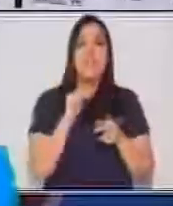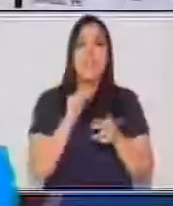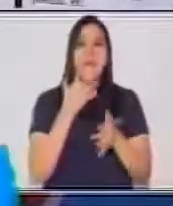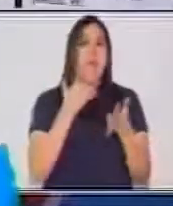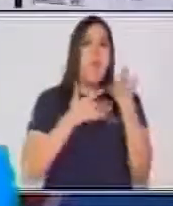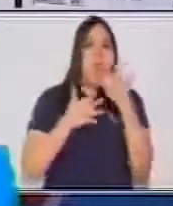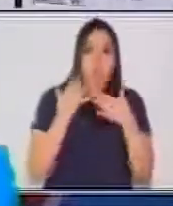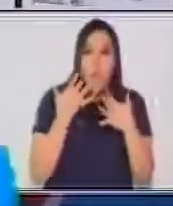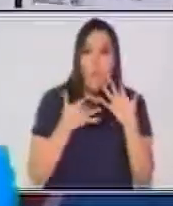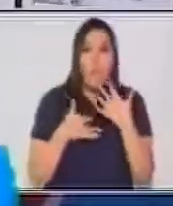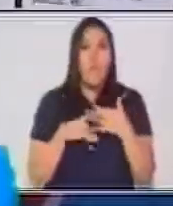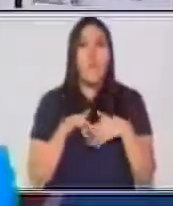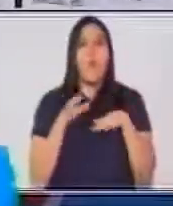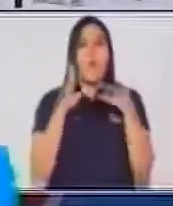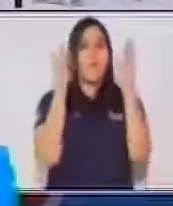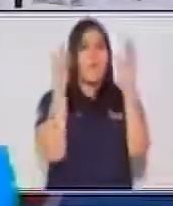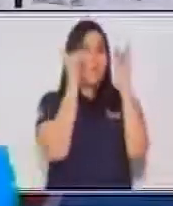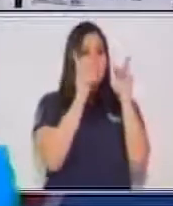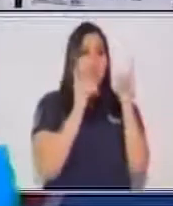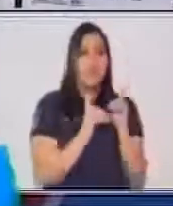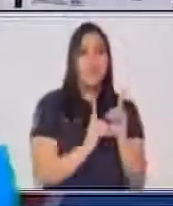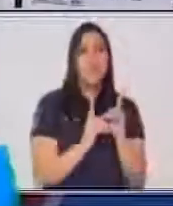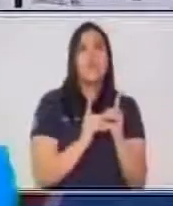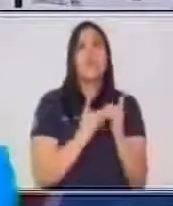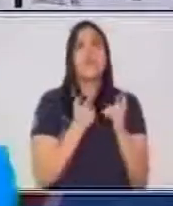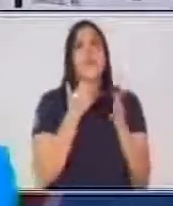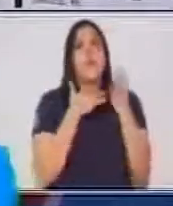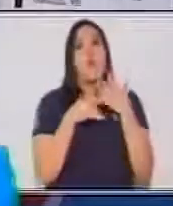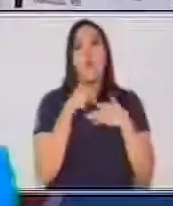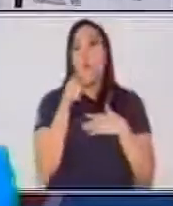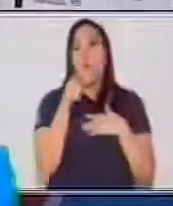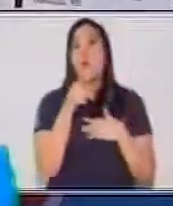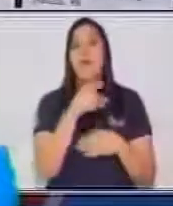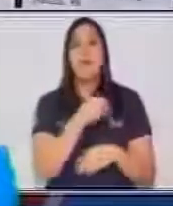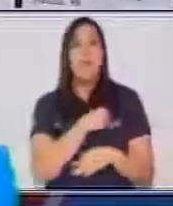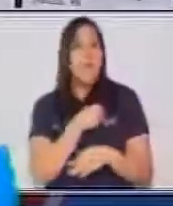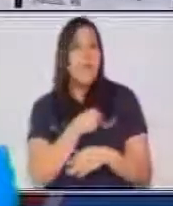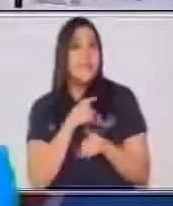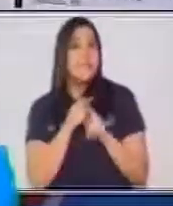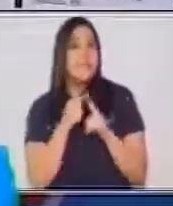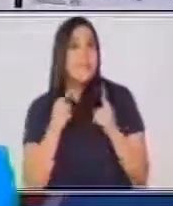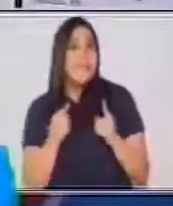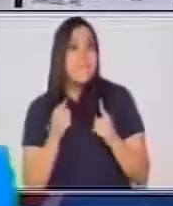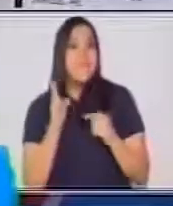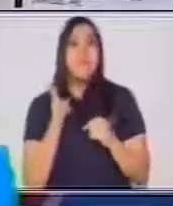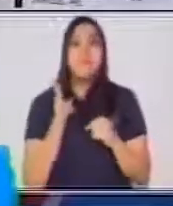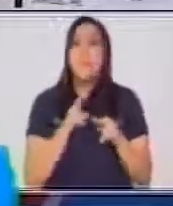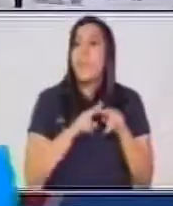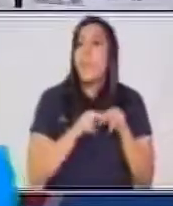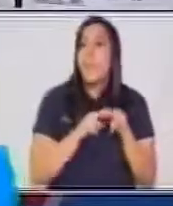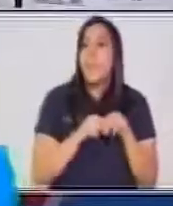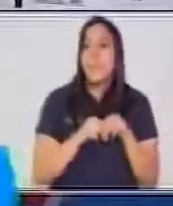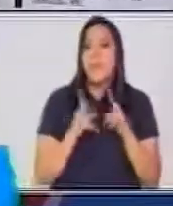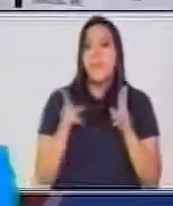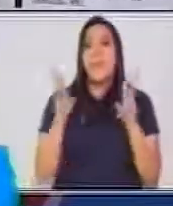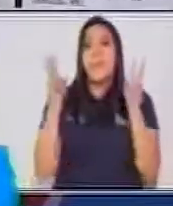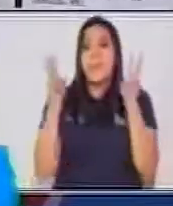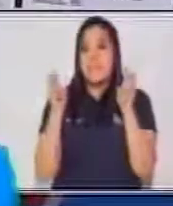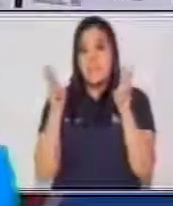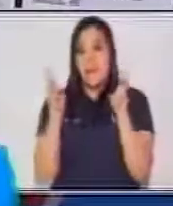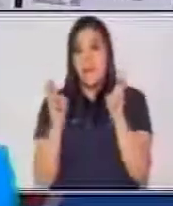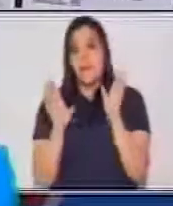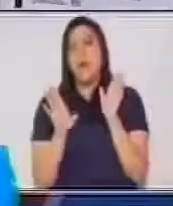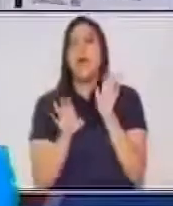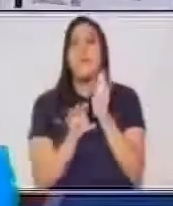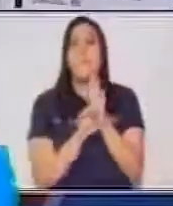diseño adecuado, así como los colores que sean acordes al tema del trifoliar. Aquí no podemos presentar o no podemos